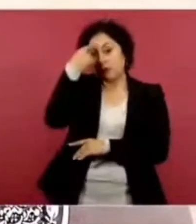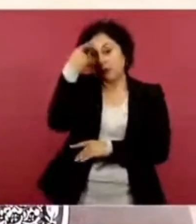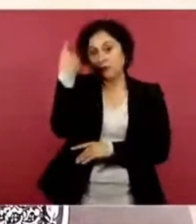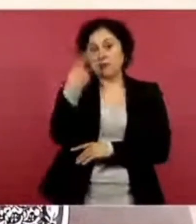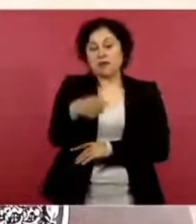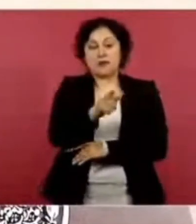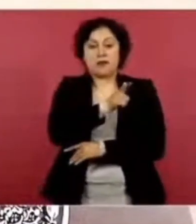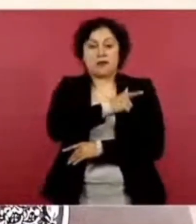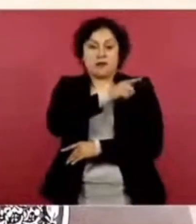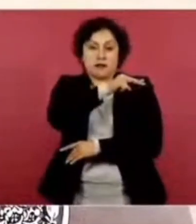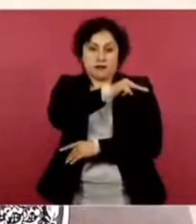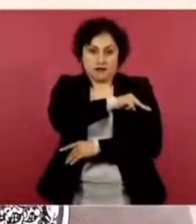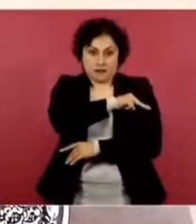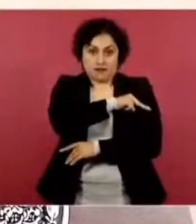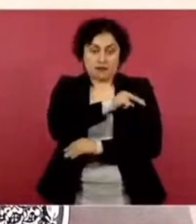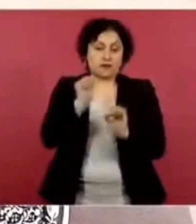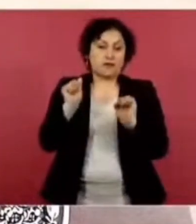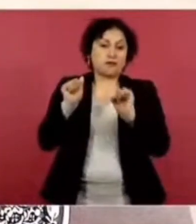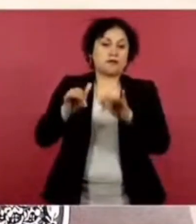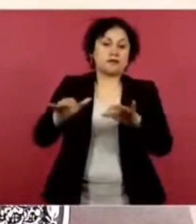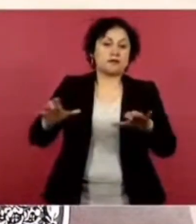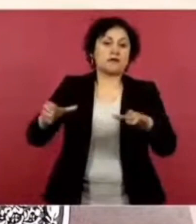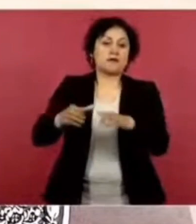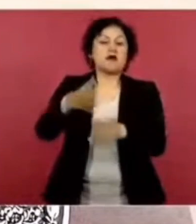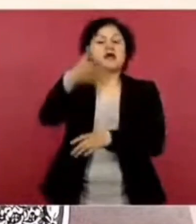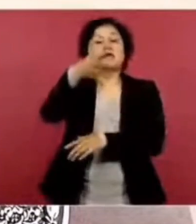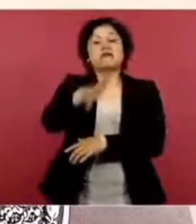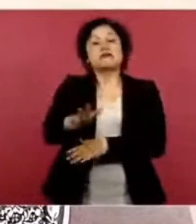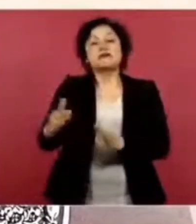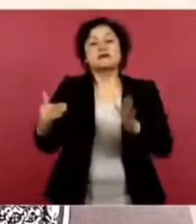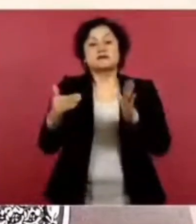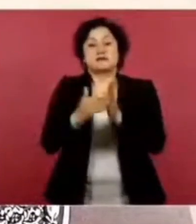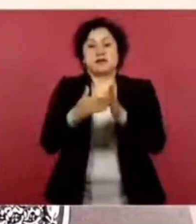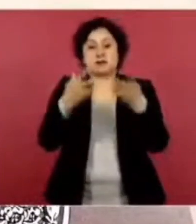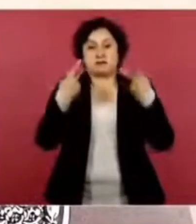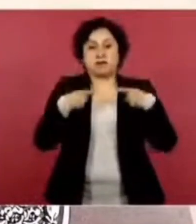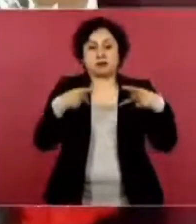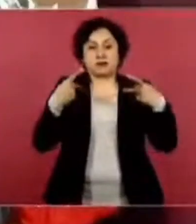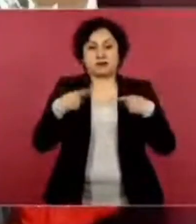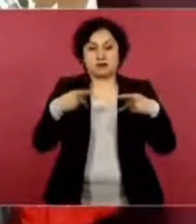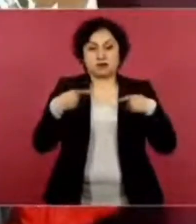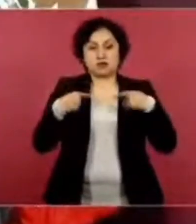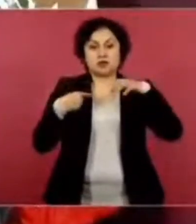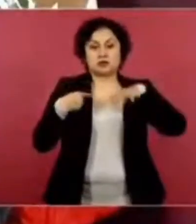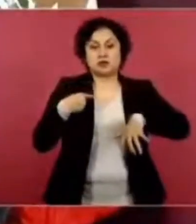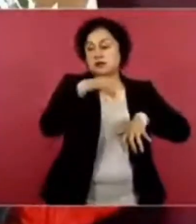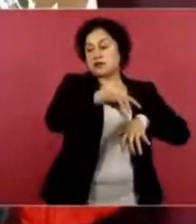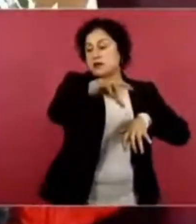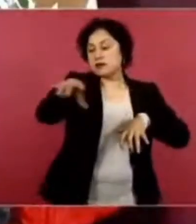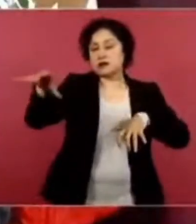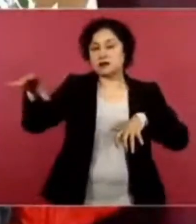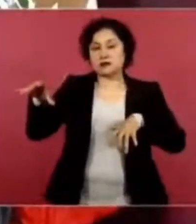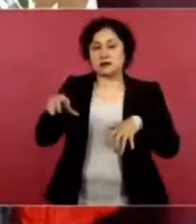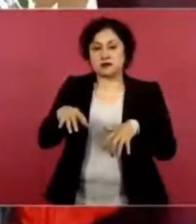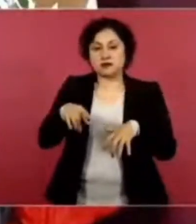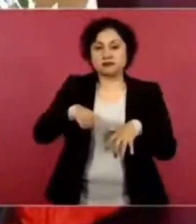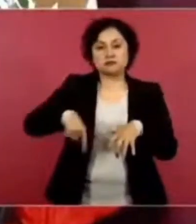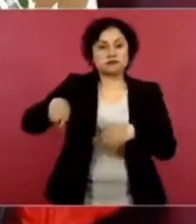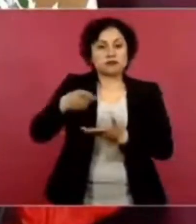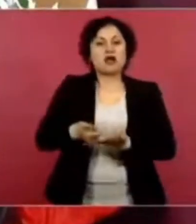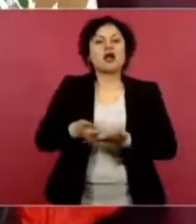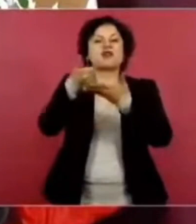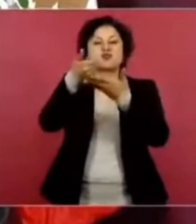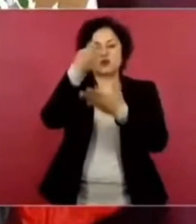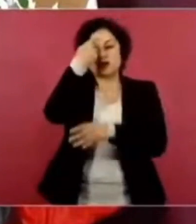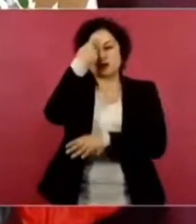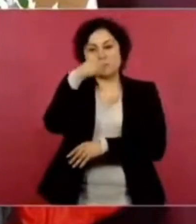10 mil elementos distribuidos para garantizar la